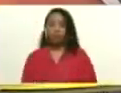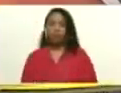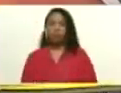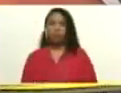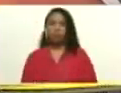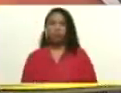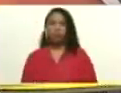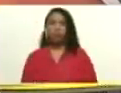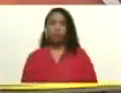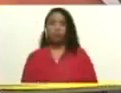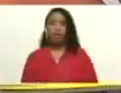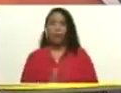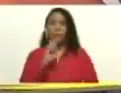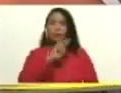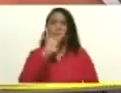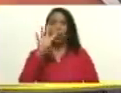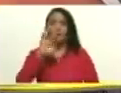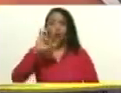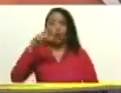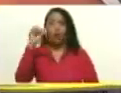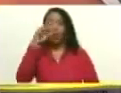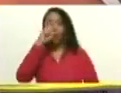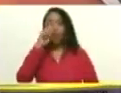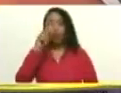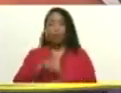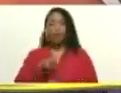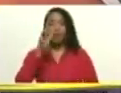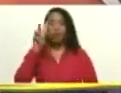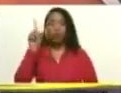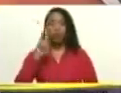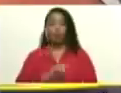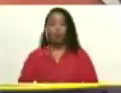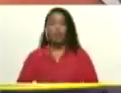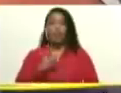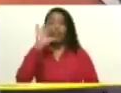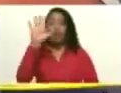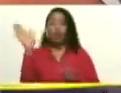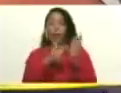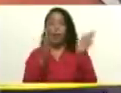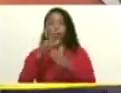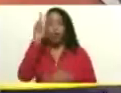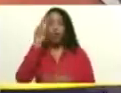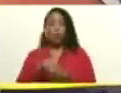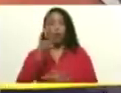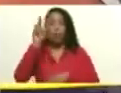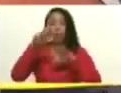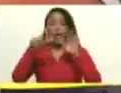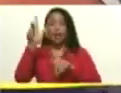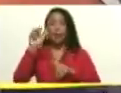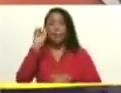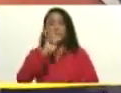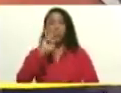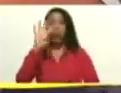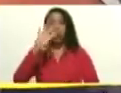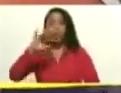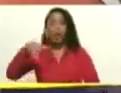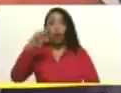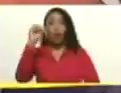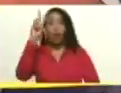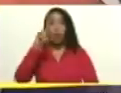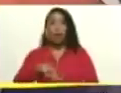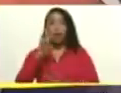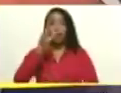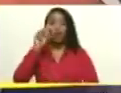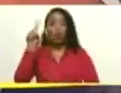el 24 de junio del año 2021. 5 de marzo 2013, 24 de junio 2021,